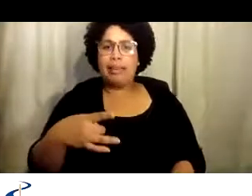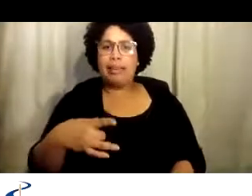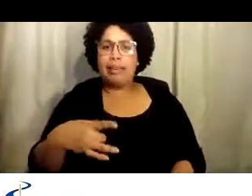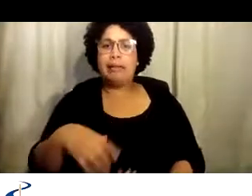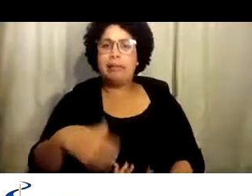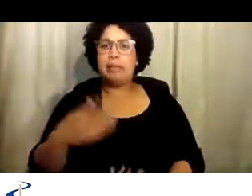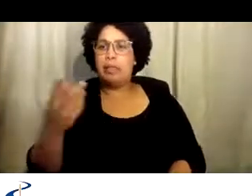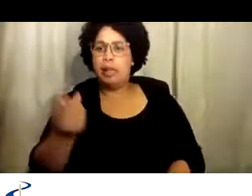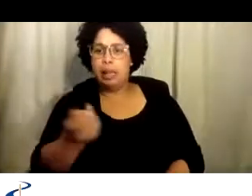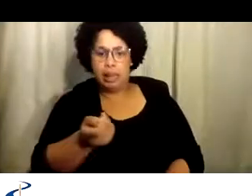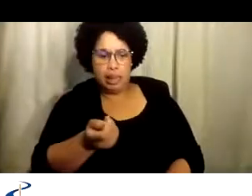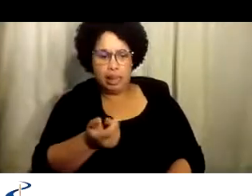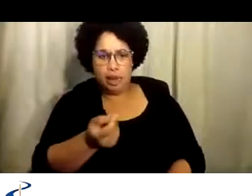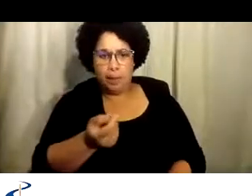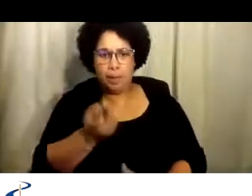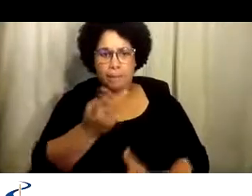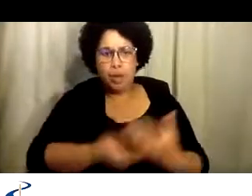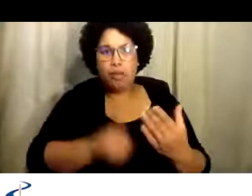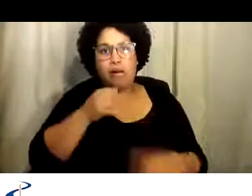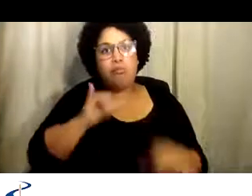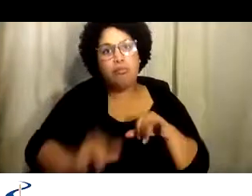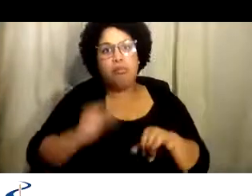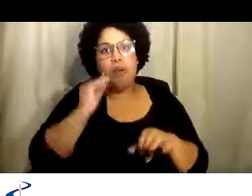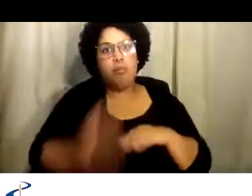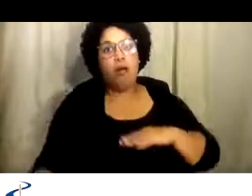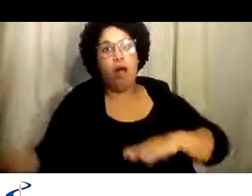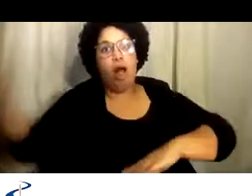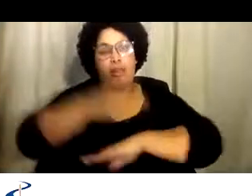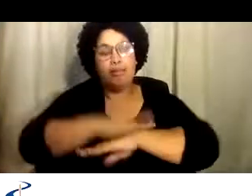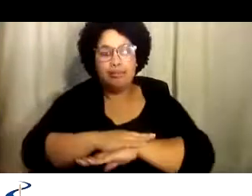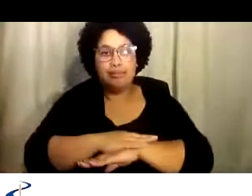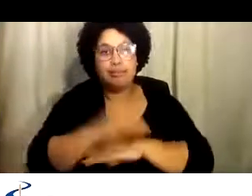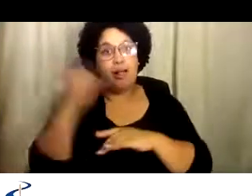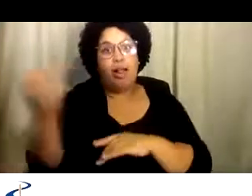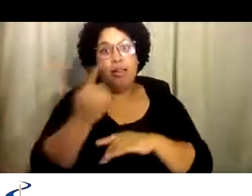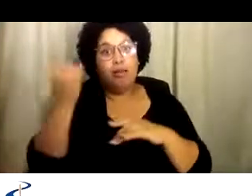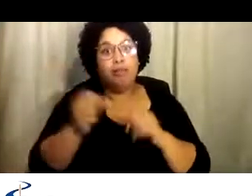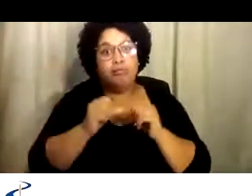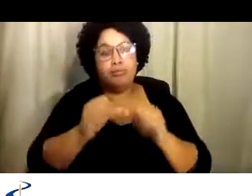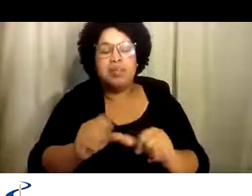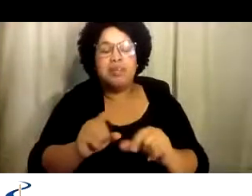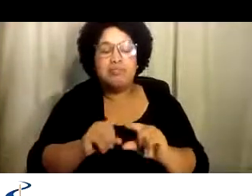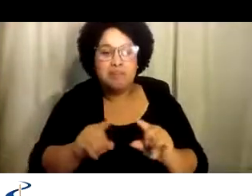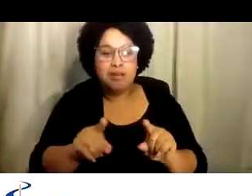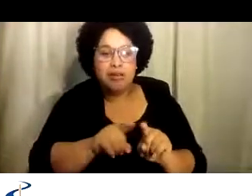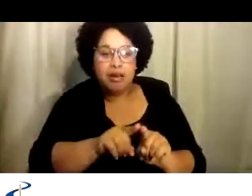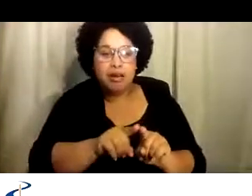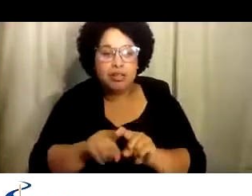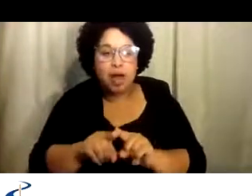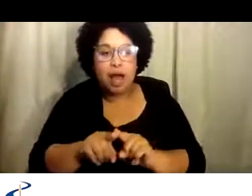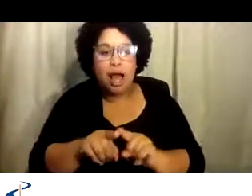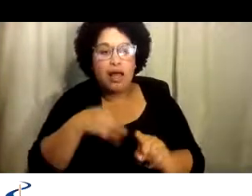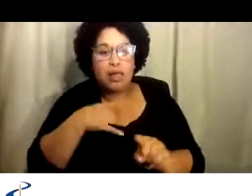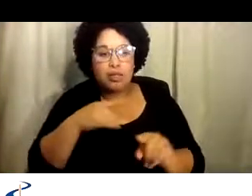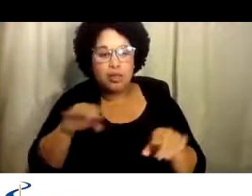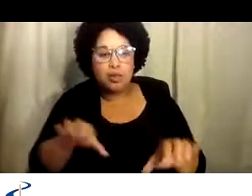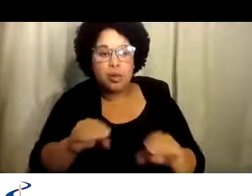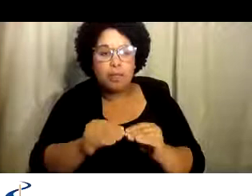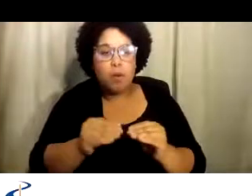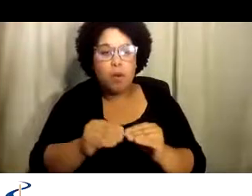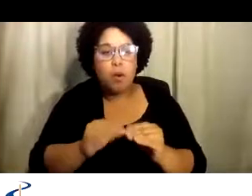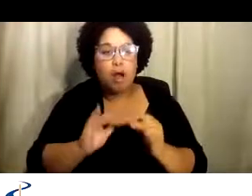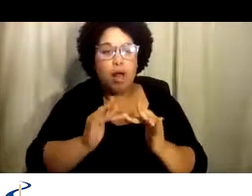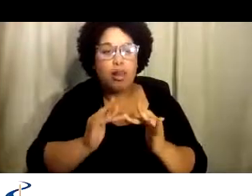Sí, me gustaría una combinación para no siempre estar en mi casa. Y me gusta hacer